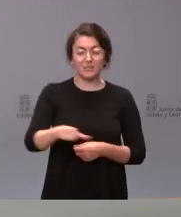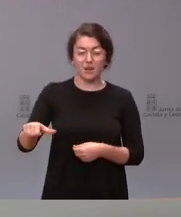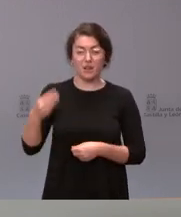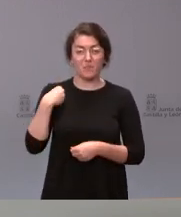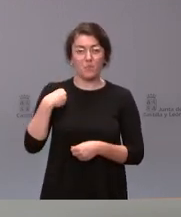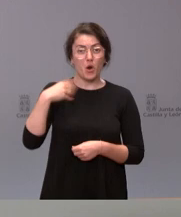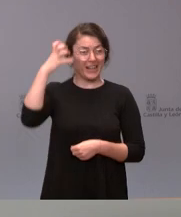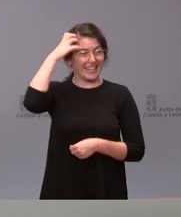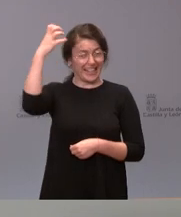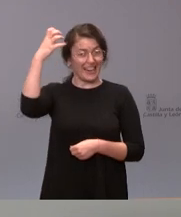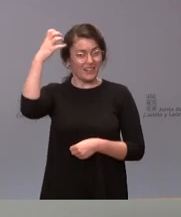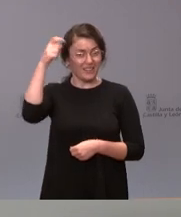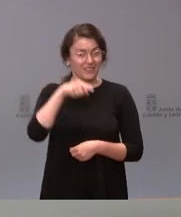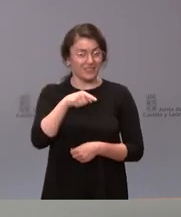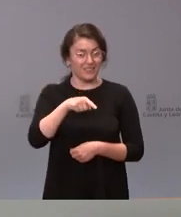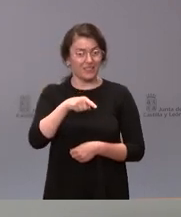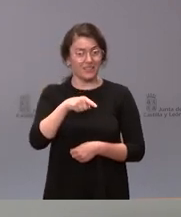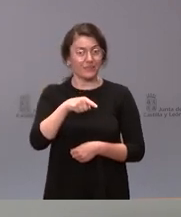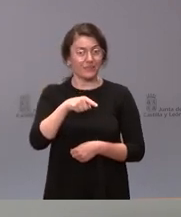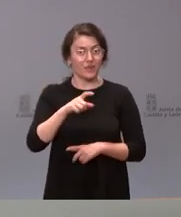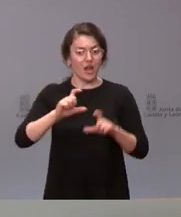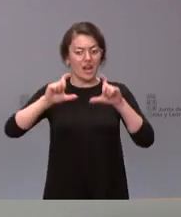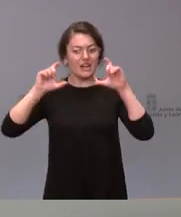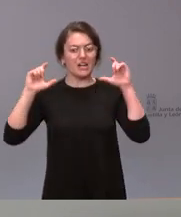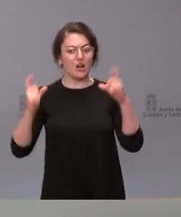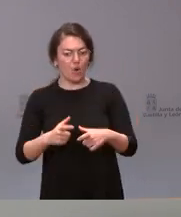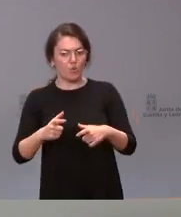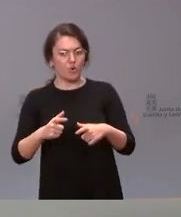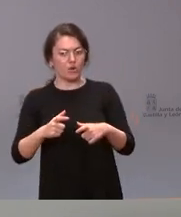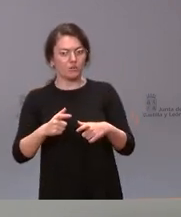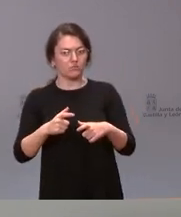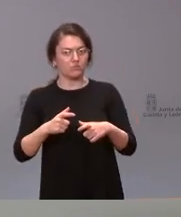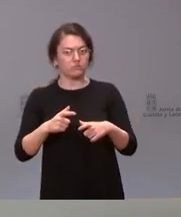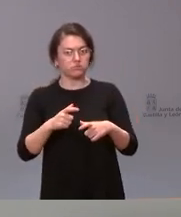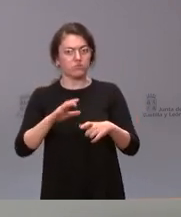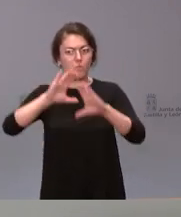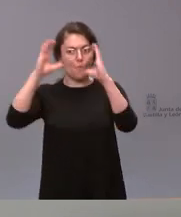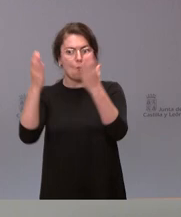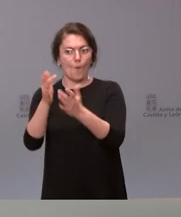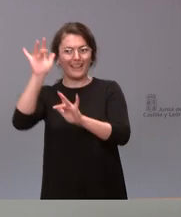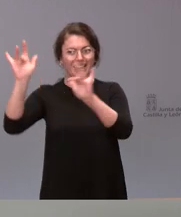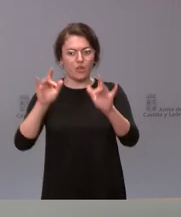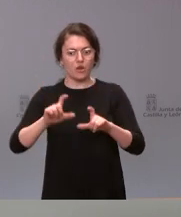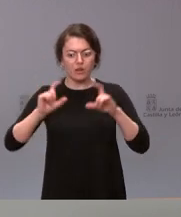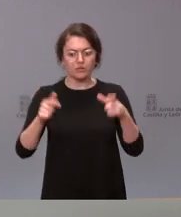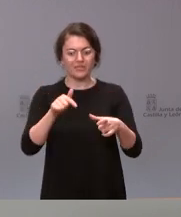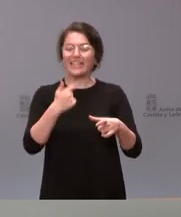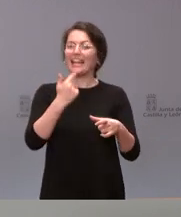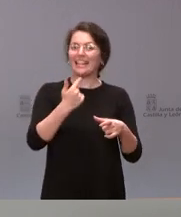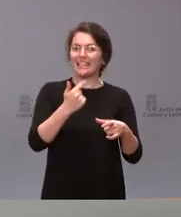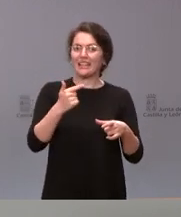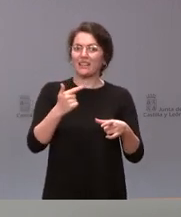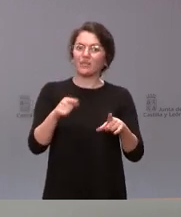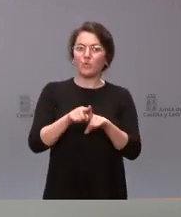Rey, con algunas reuniones de ámbito internacional, ha puesto de manifiesto el importante papel que representa la institución